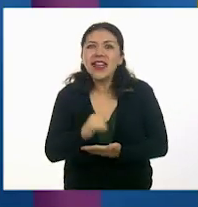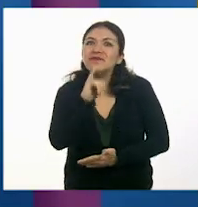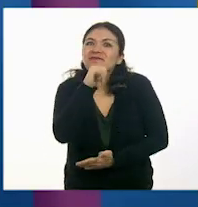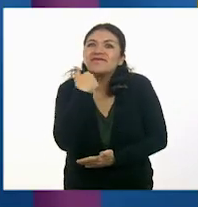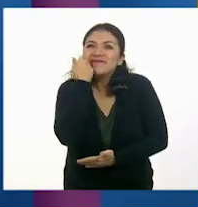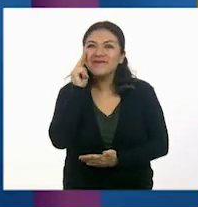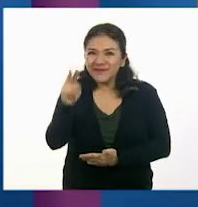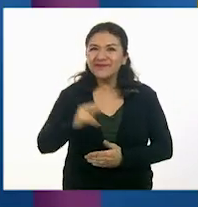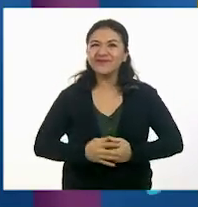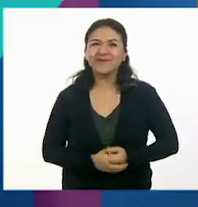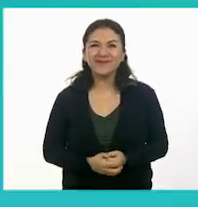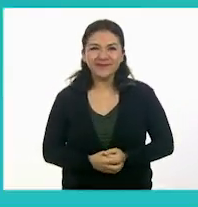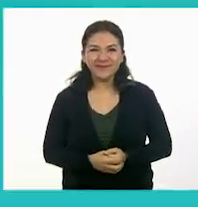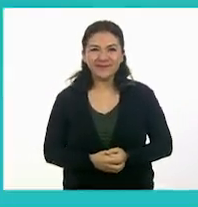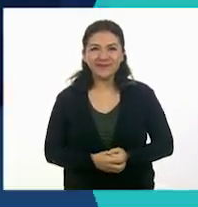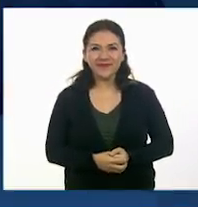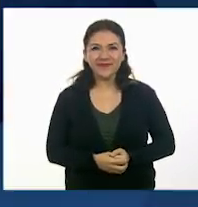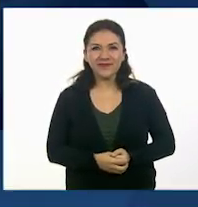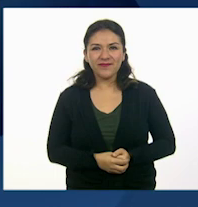Vamos a verlo.